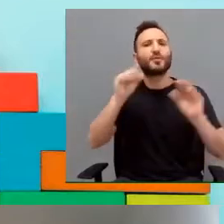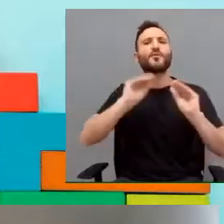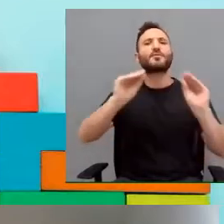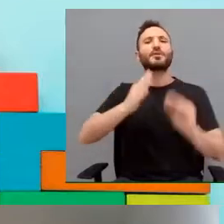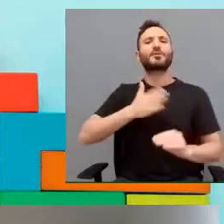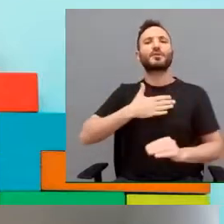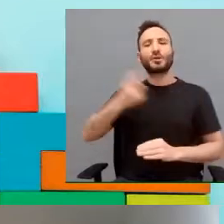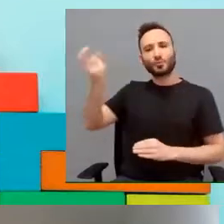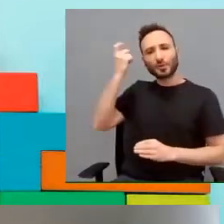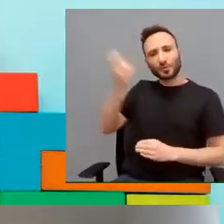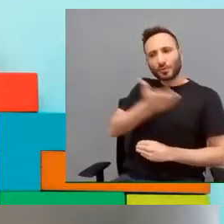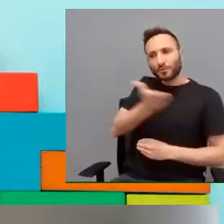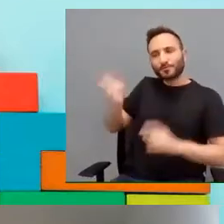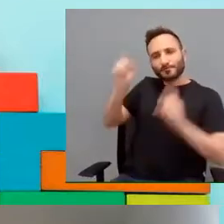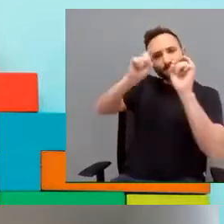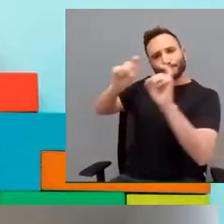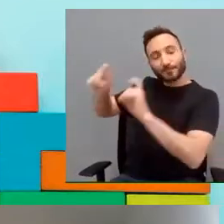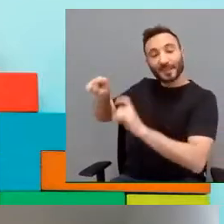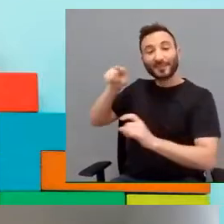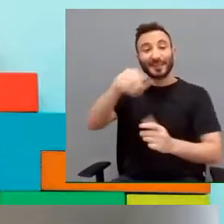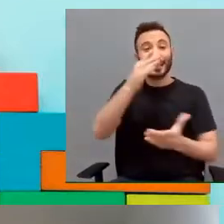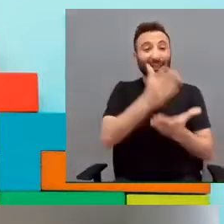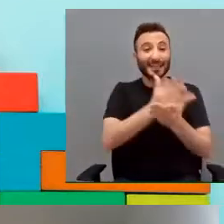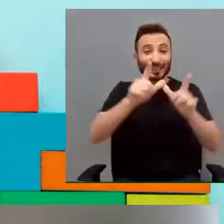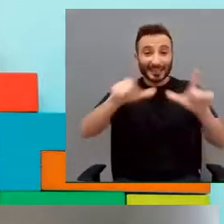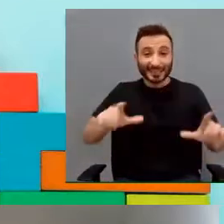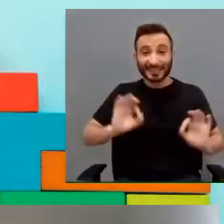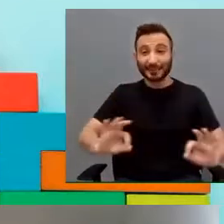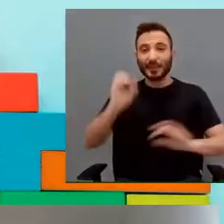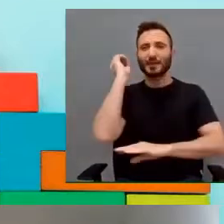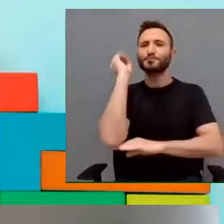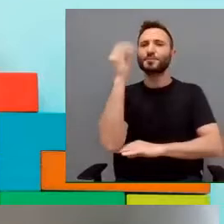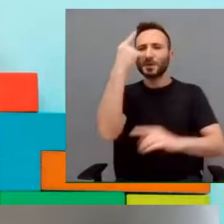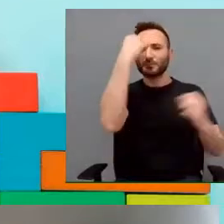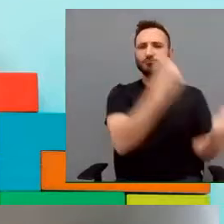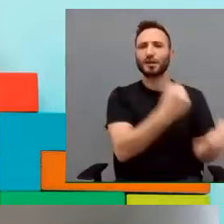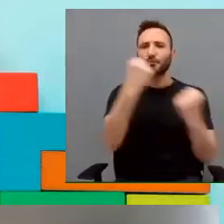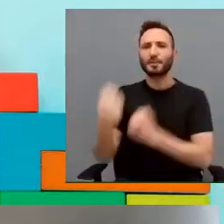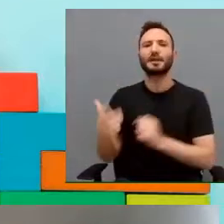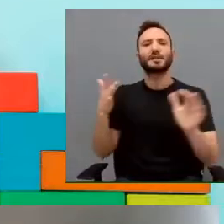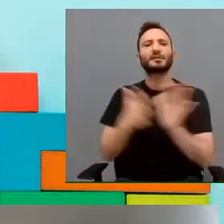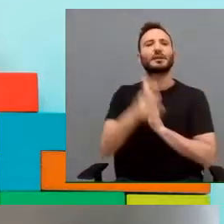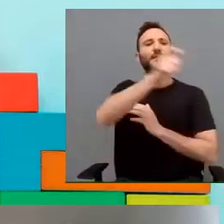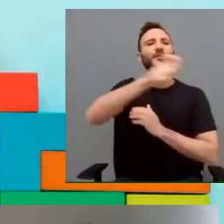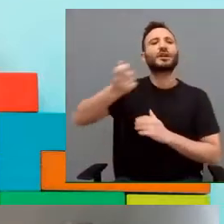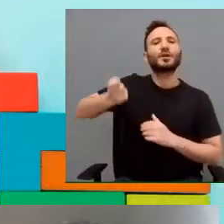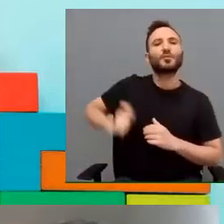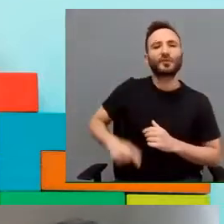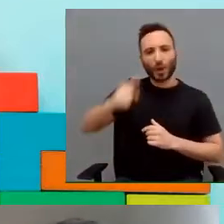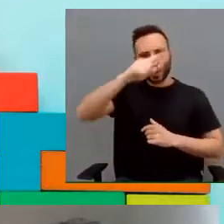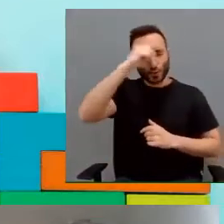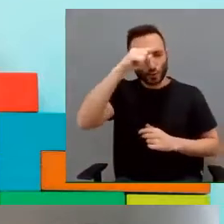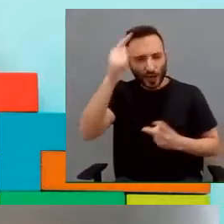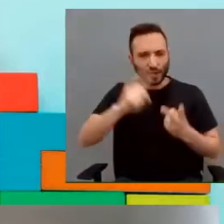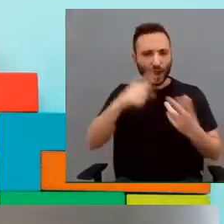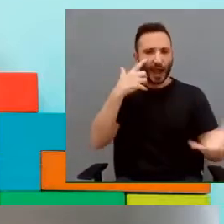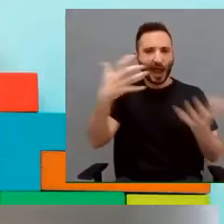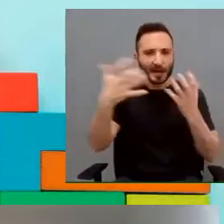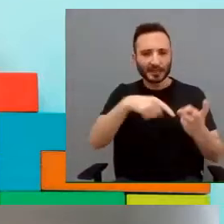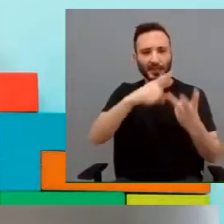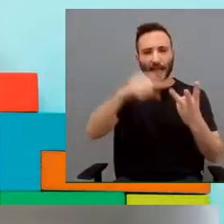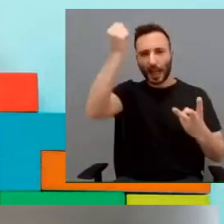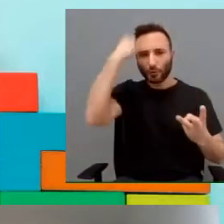y estas masterclass consisten en traer profesionales del mundo de la cultura, historiadores del arte, antrópologos, periodistas,